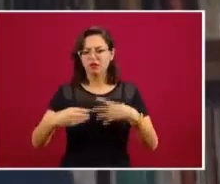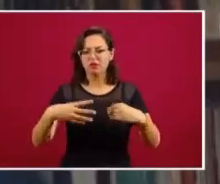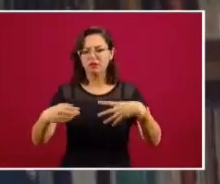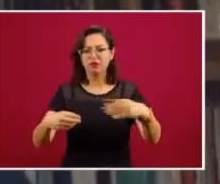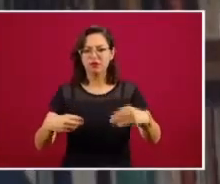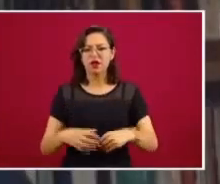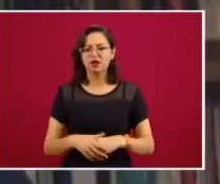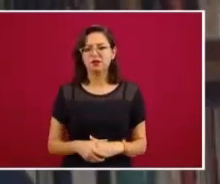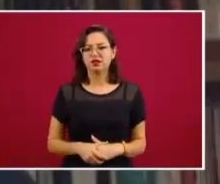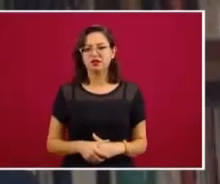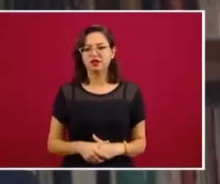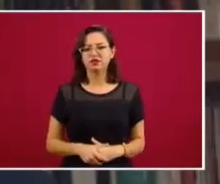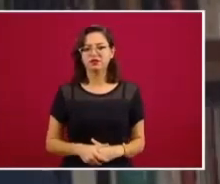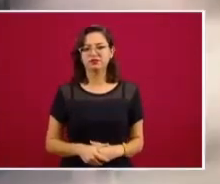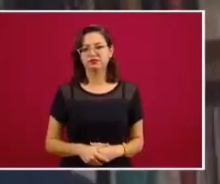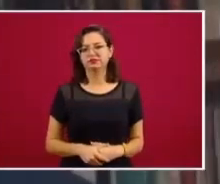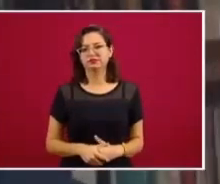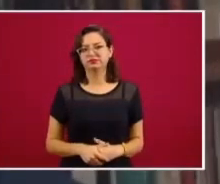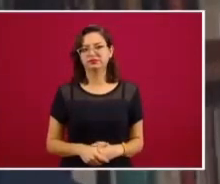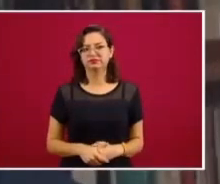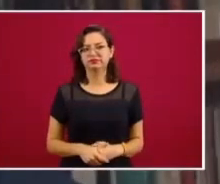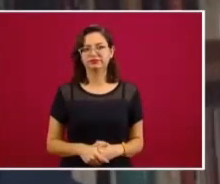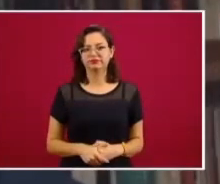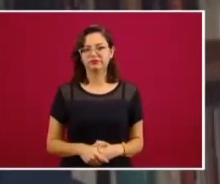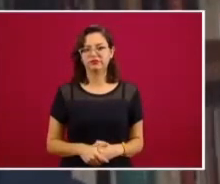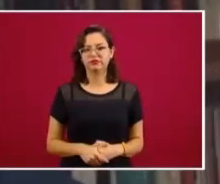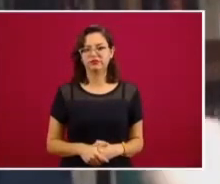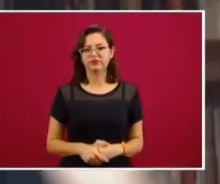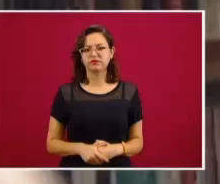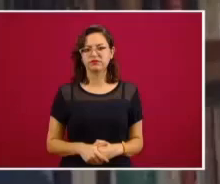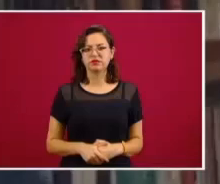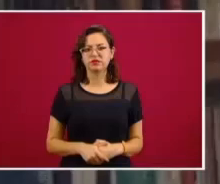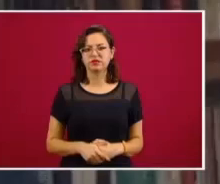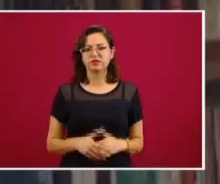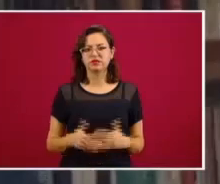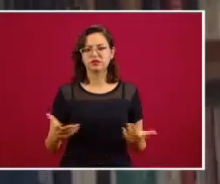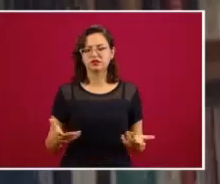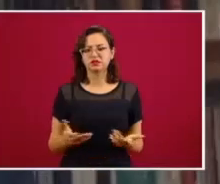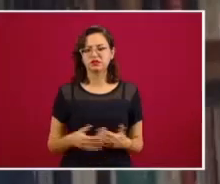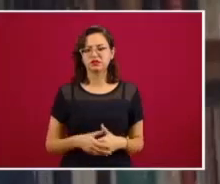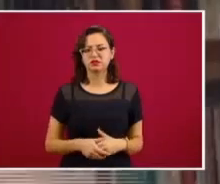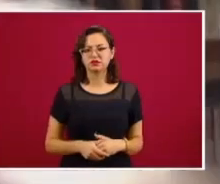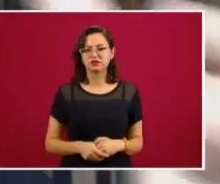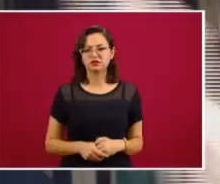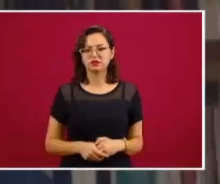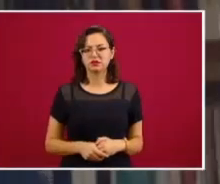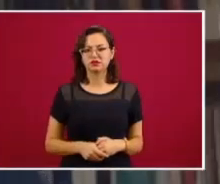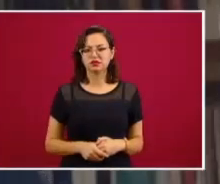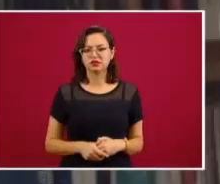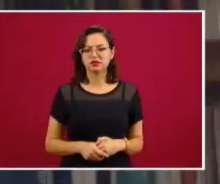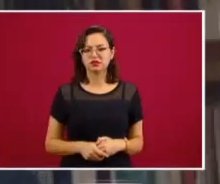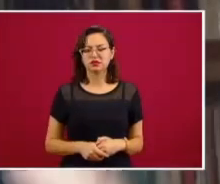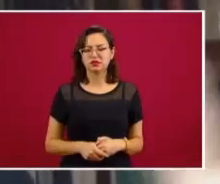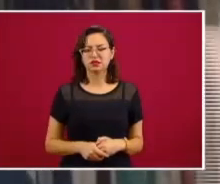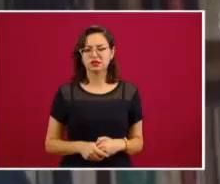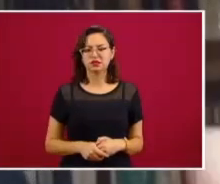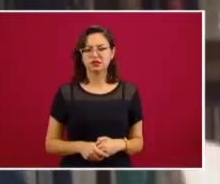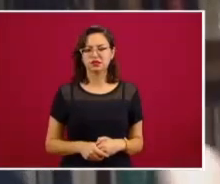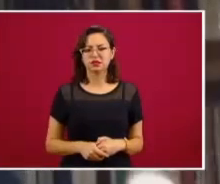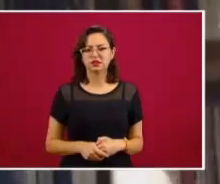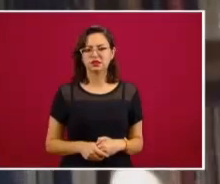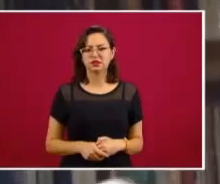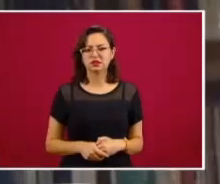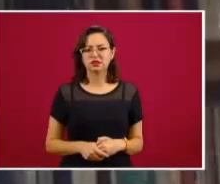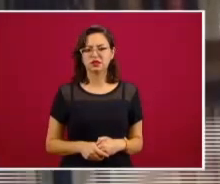consumos actuales y los que muy pronto vendrán. En cuestión de algunos meses, no